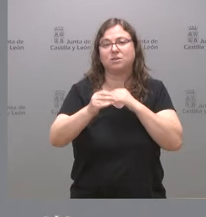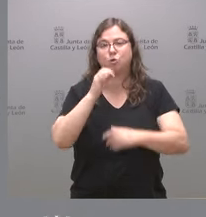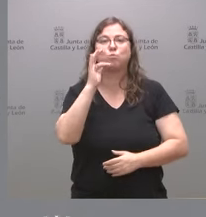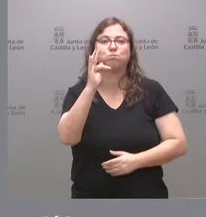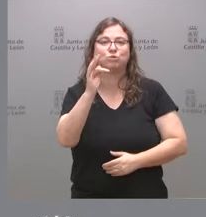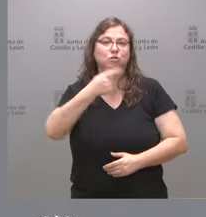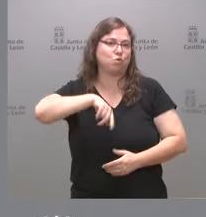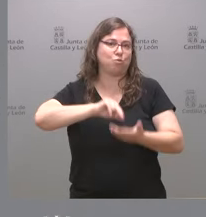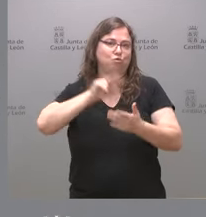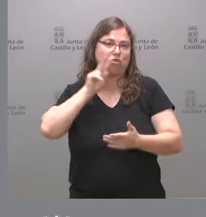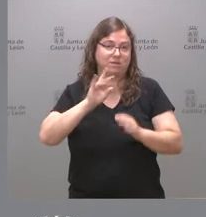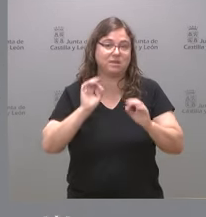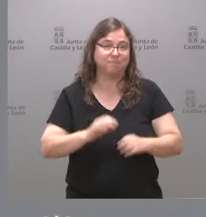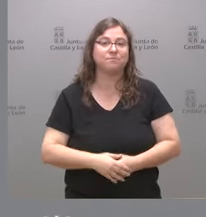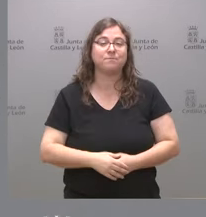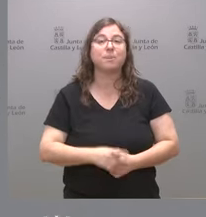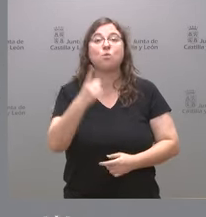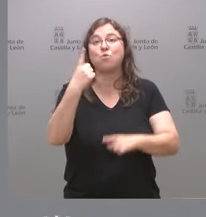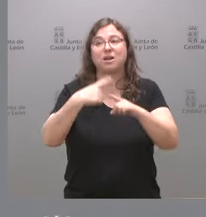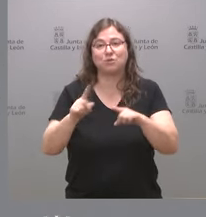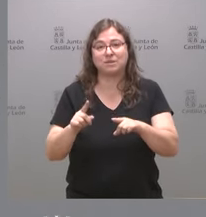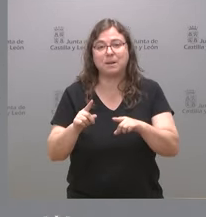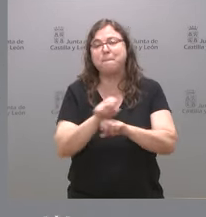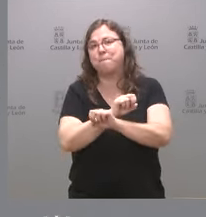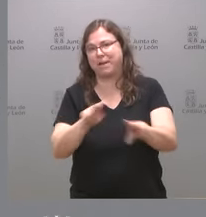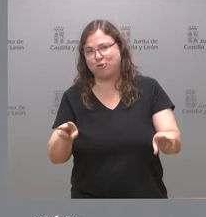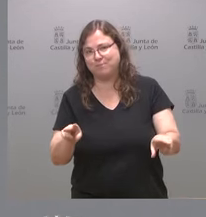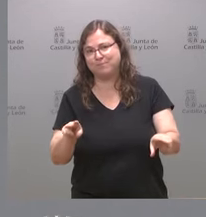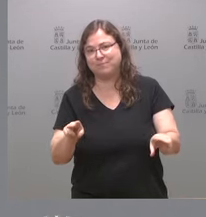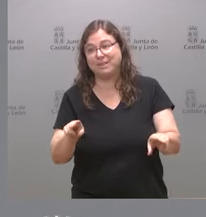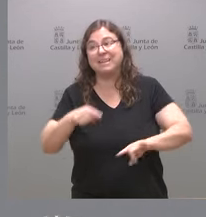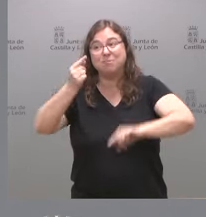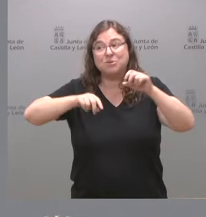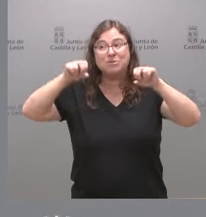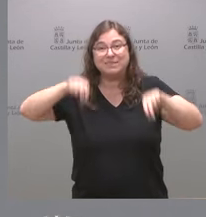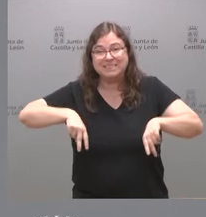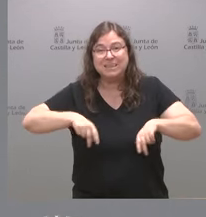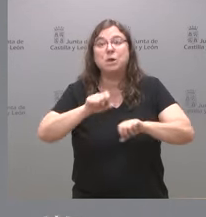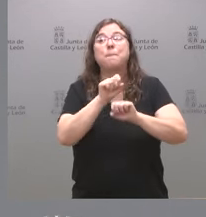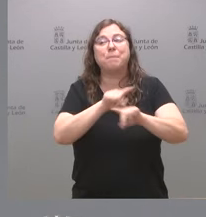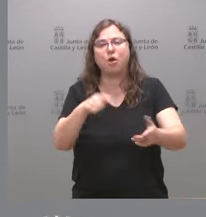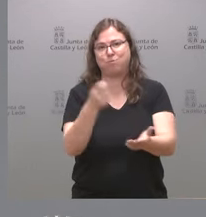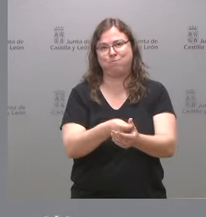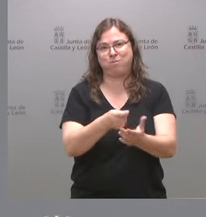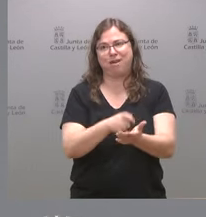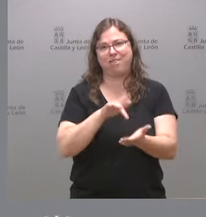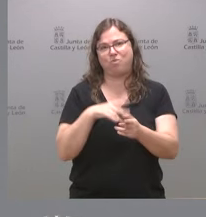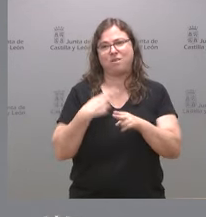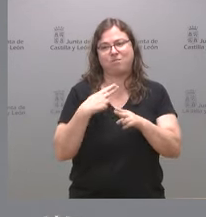positivo desde todos los puntos de vista pero hay una cosa peor que no tener presupuesto que es pagar un precio político